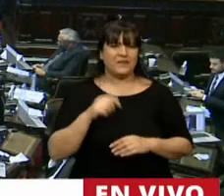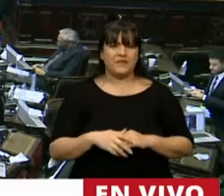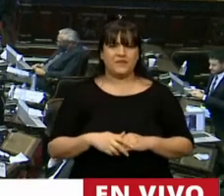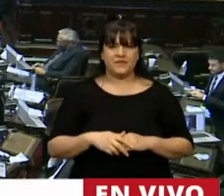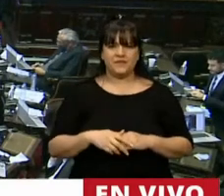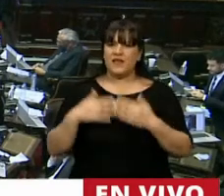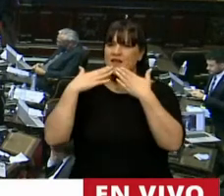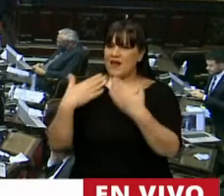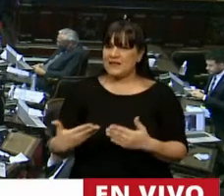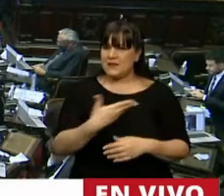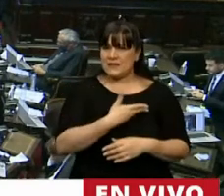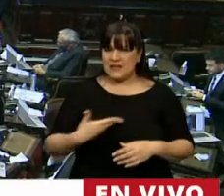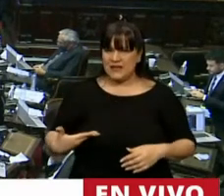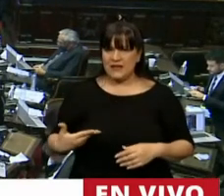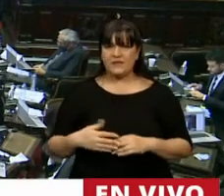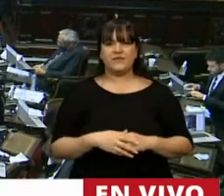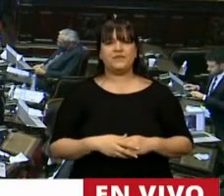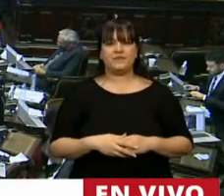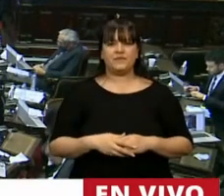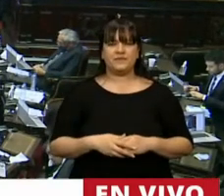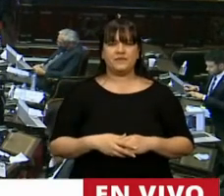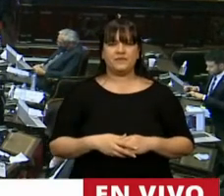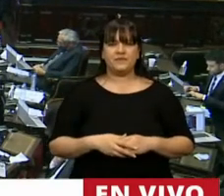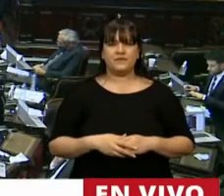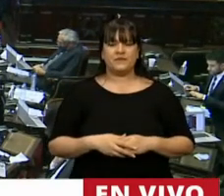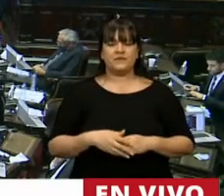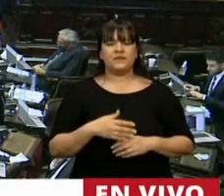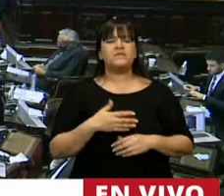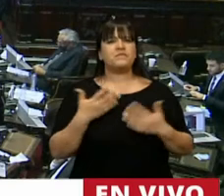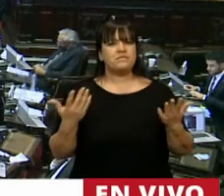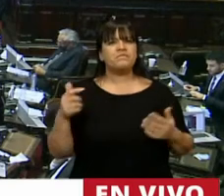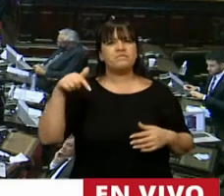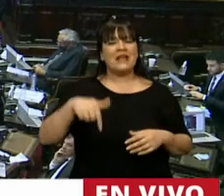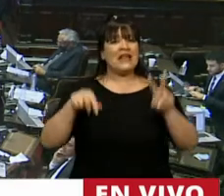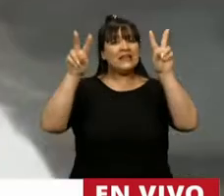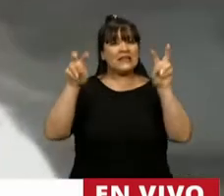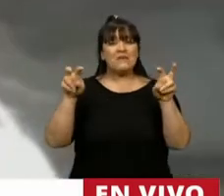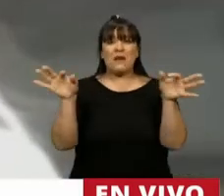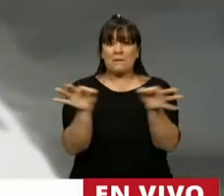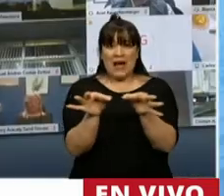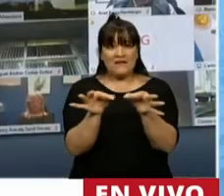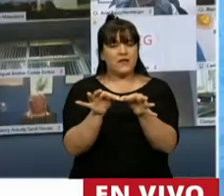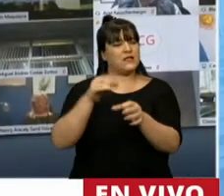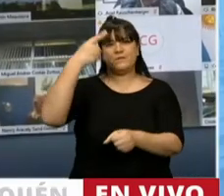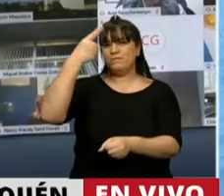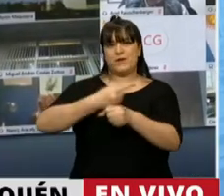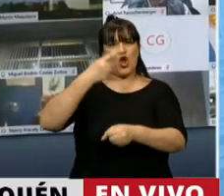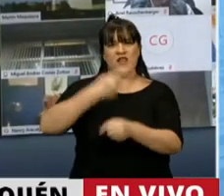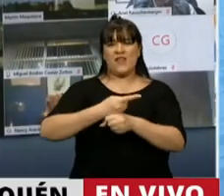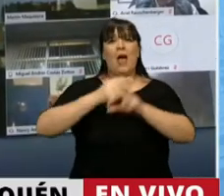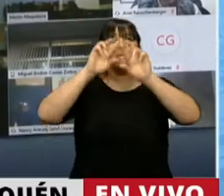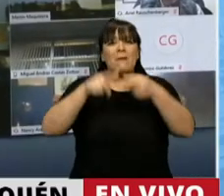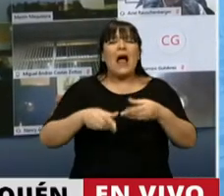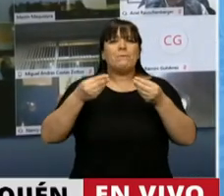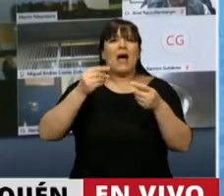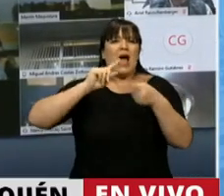Gracias, señor presidente. Señor presidente, la causa Malvinas es una prioridad de nuestra política exterior.